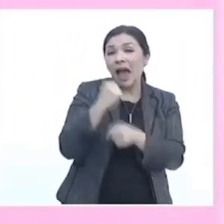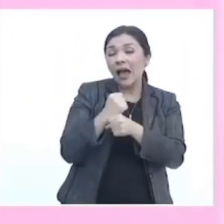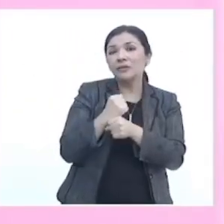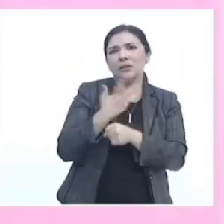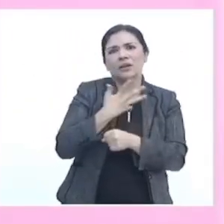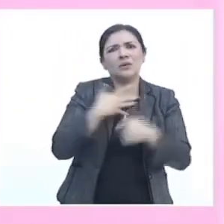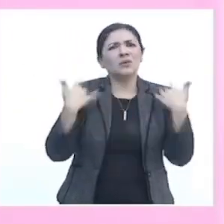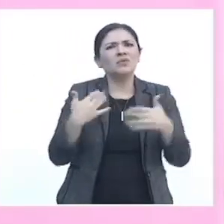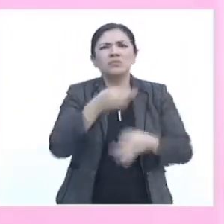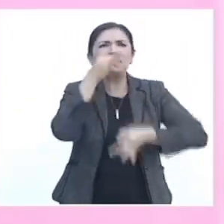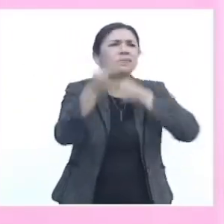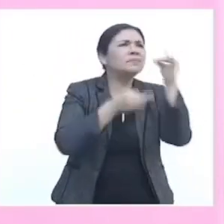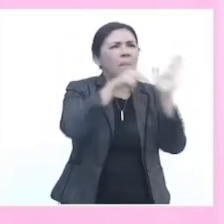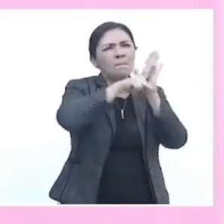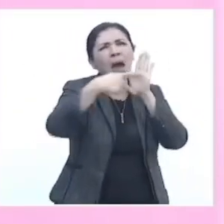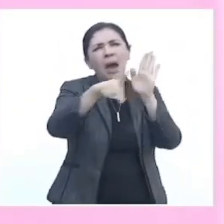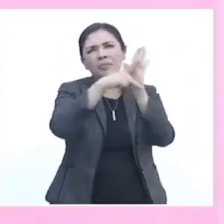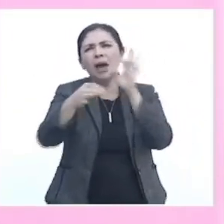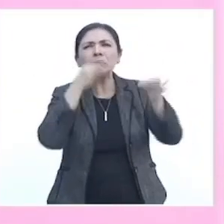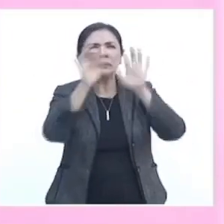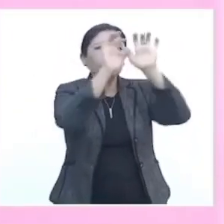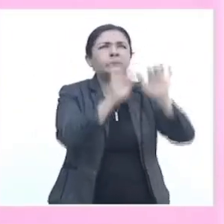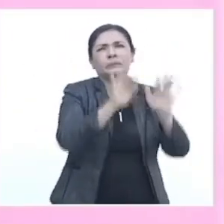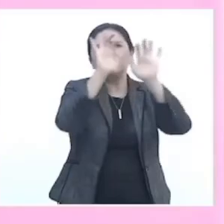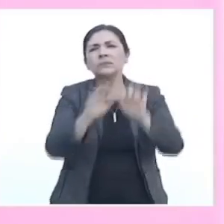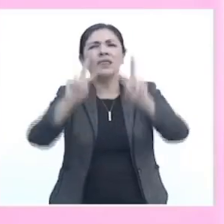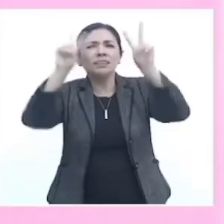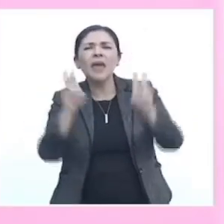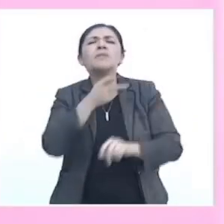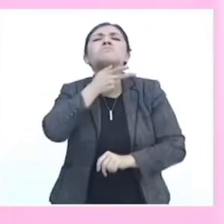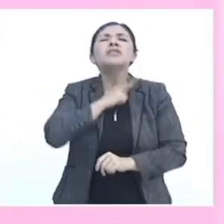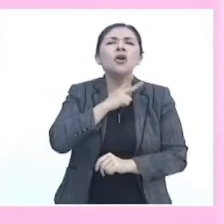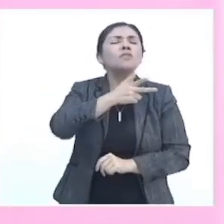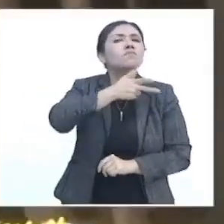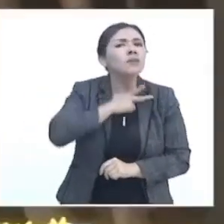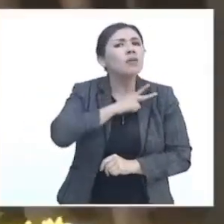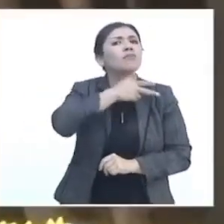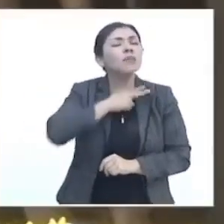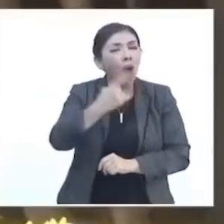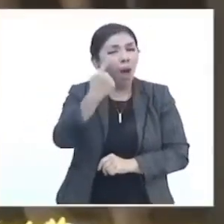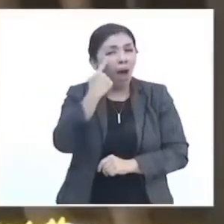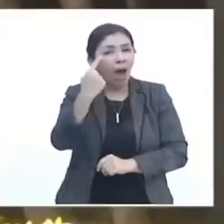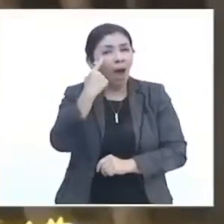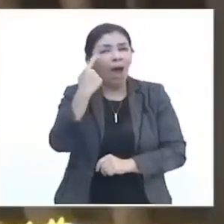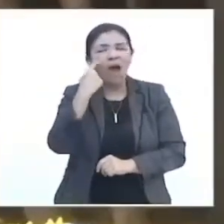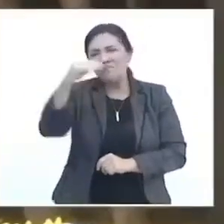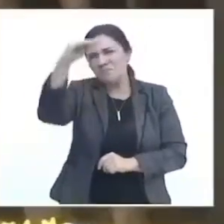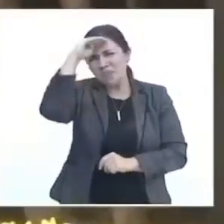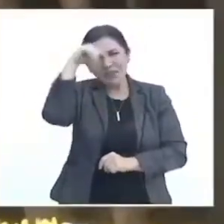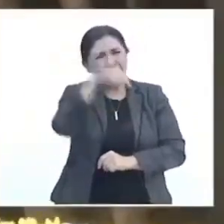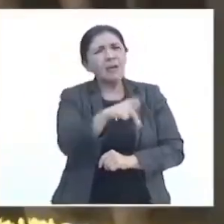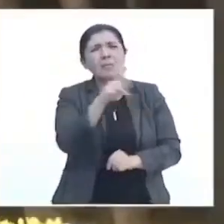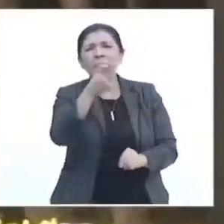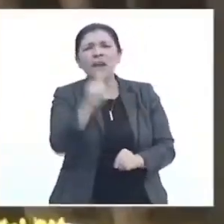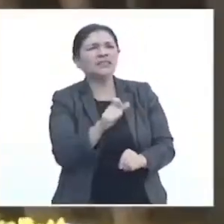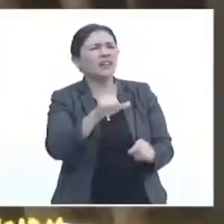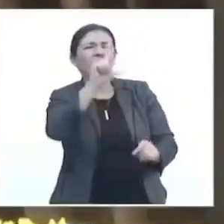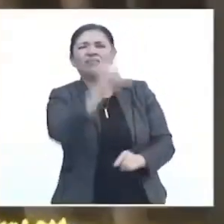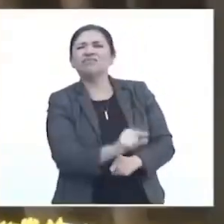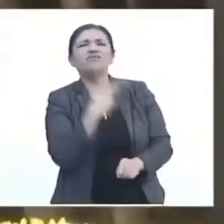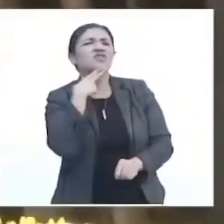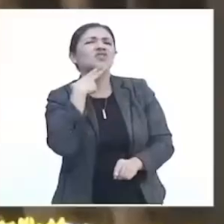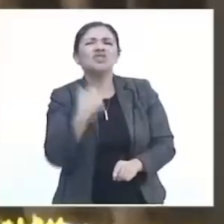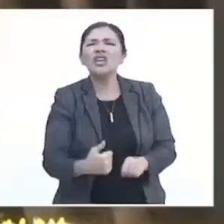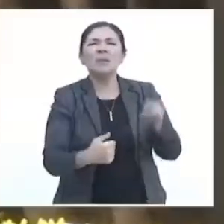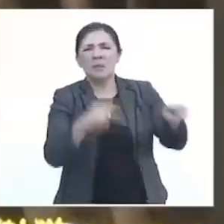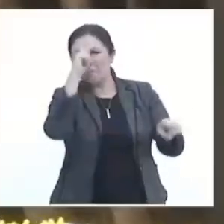miles de notas han sido escritas en torno del petróleo en México para denostar a la empresa petrolera del Estado